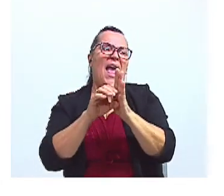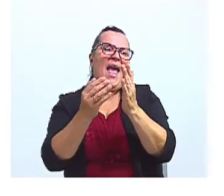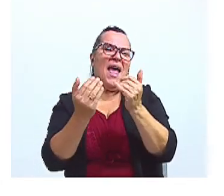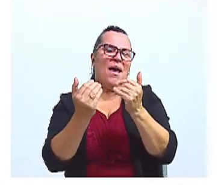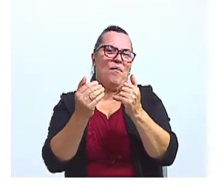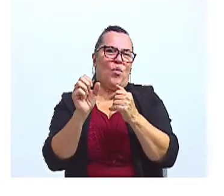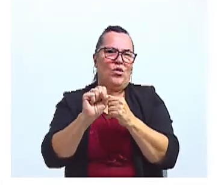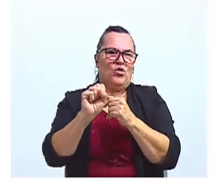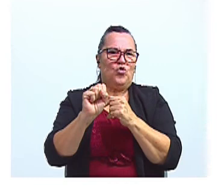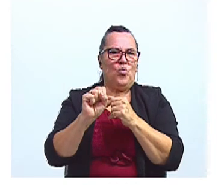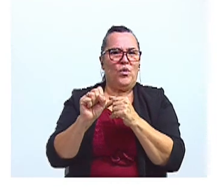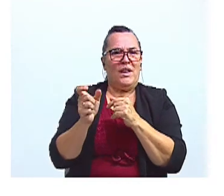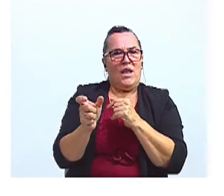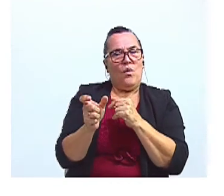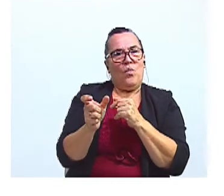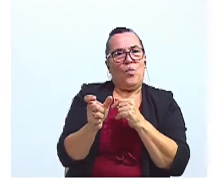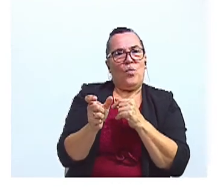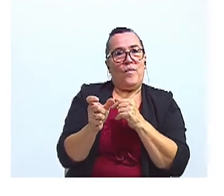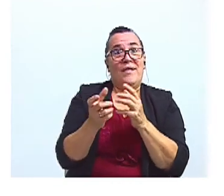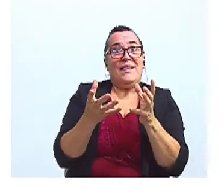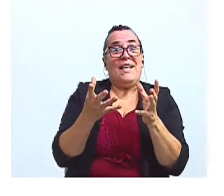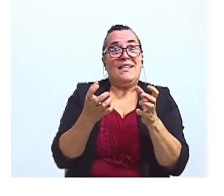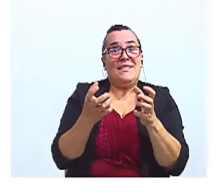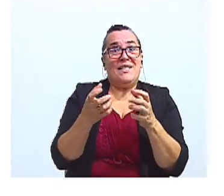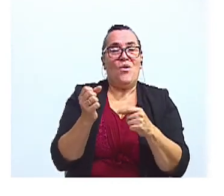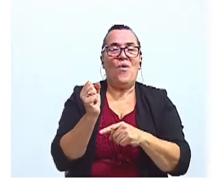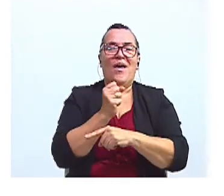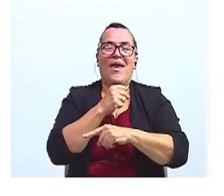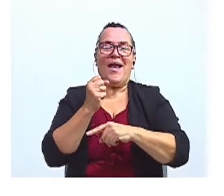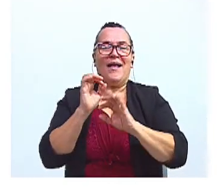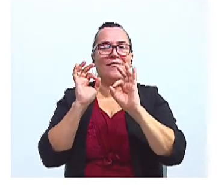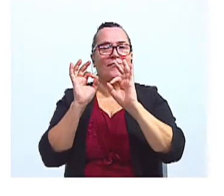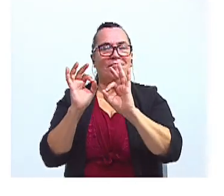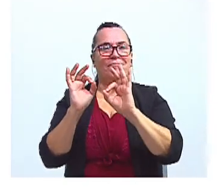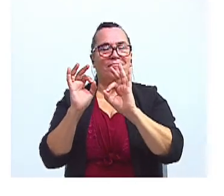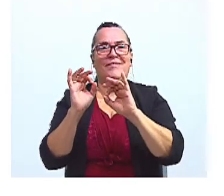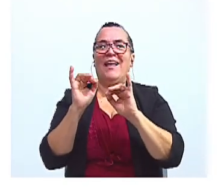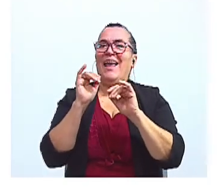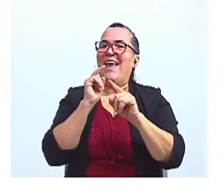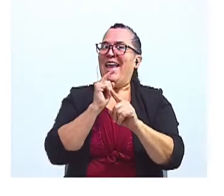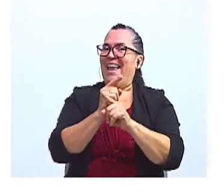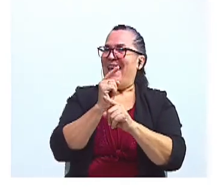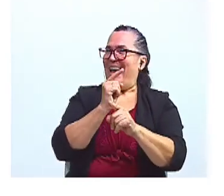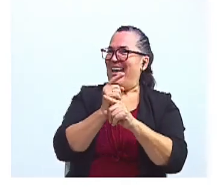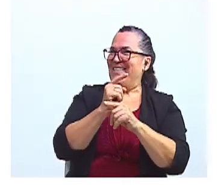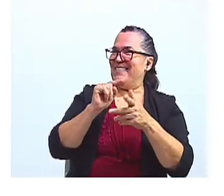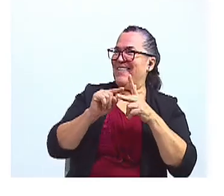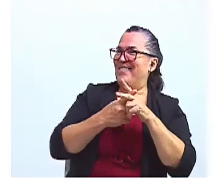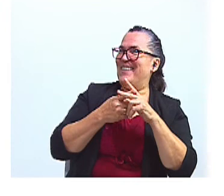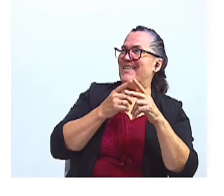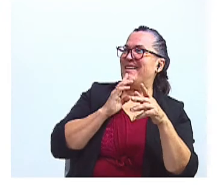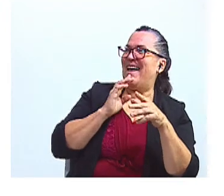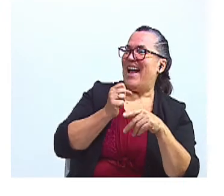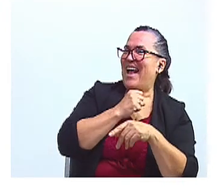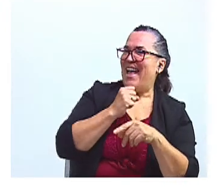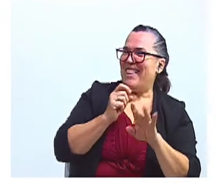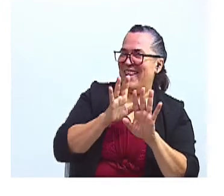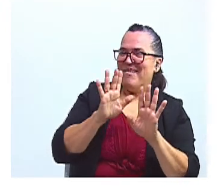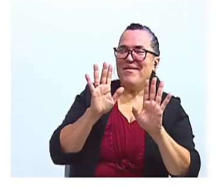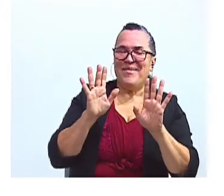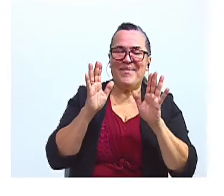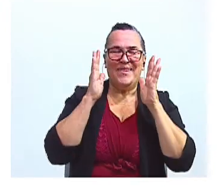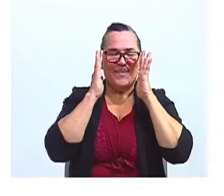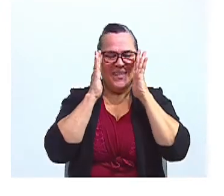subjuntivo? Deseo que cantes bien. Eso. Seguro estás diciendo porque empecé a cantar, ¿verdad? Pero sí,